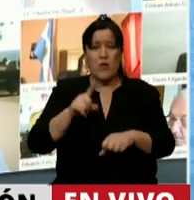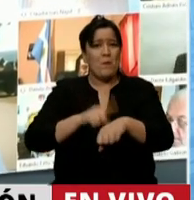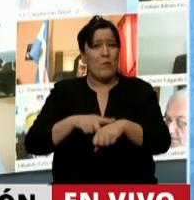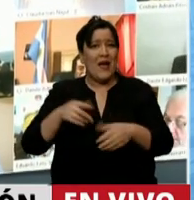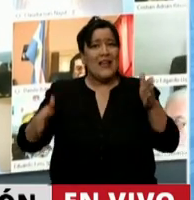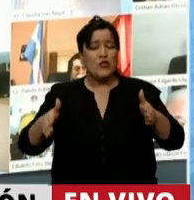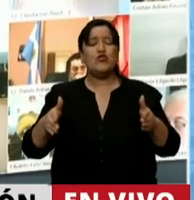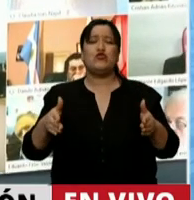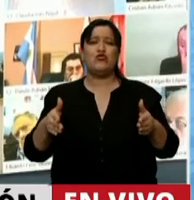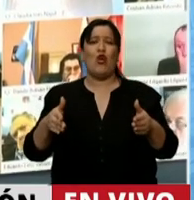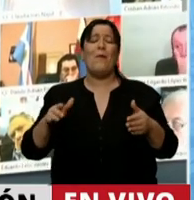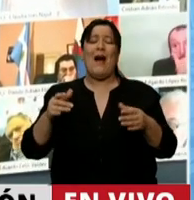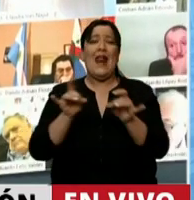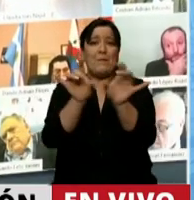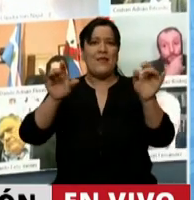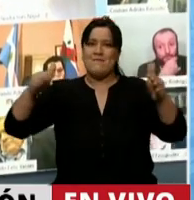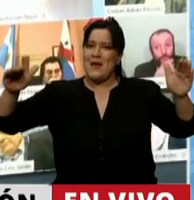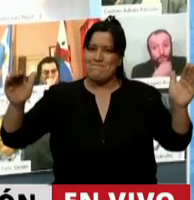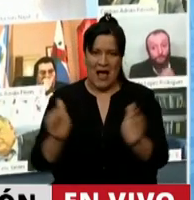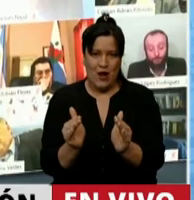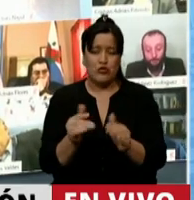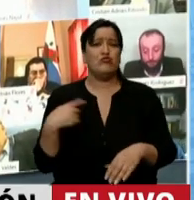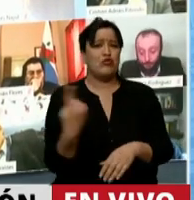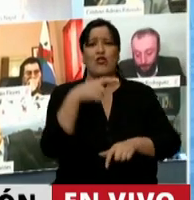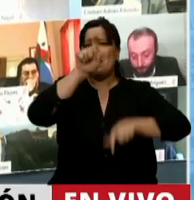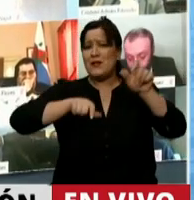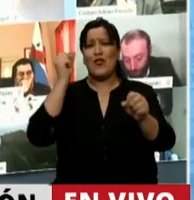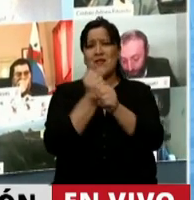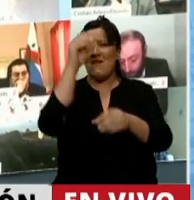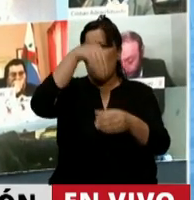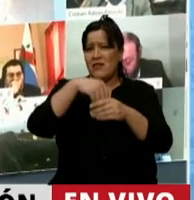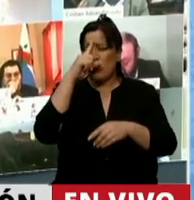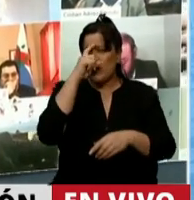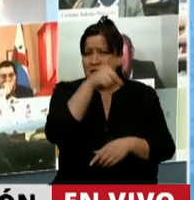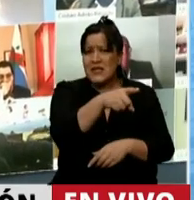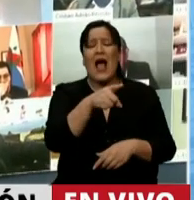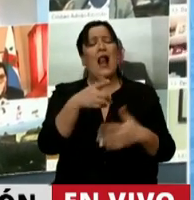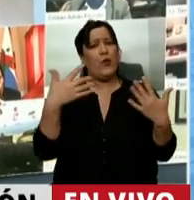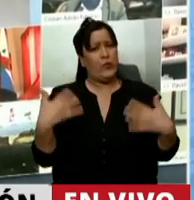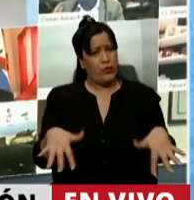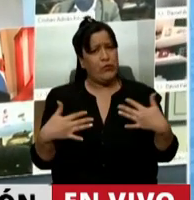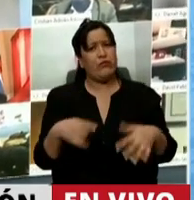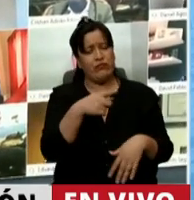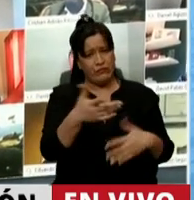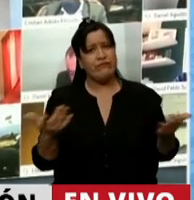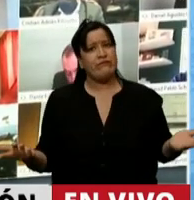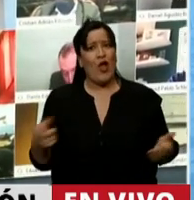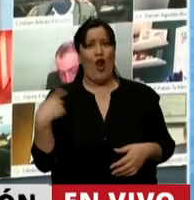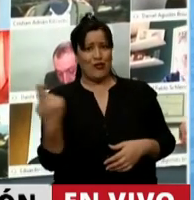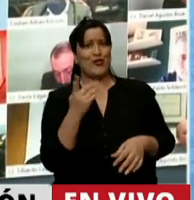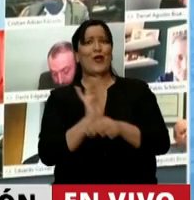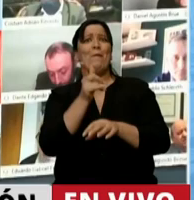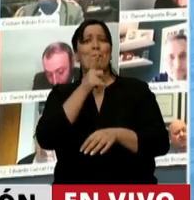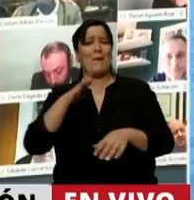una instancia de mitigación de una pandemia. Todo nuestro personal de salud nos debe, le debemos